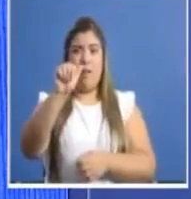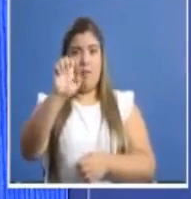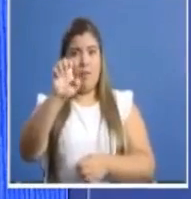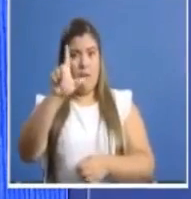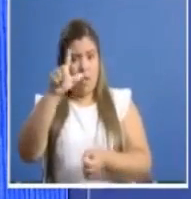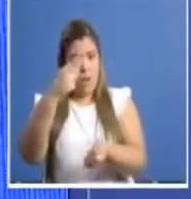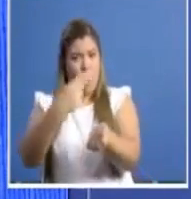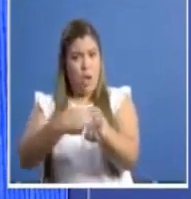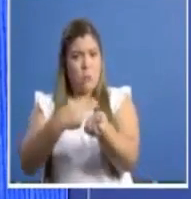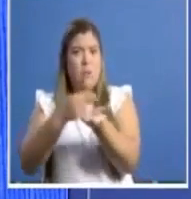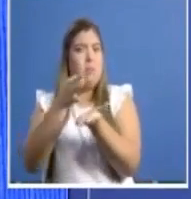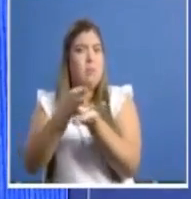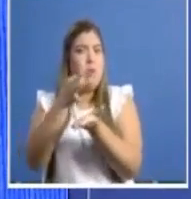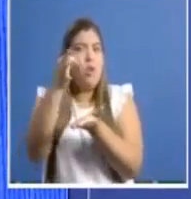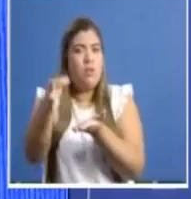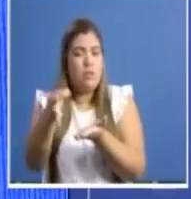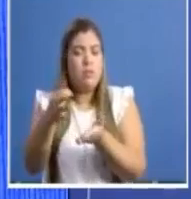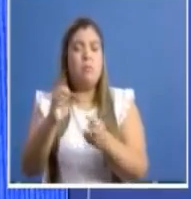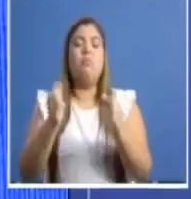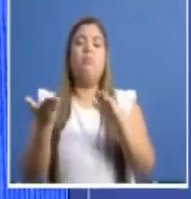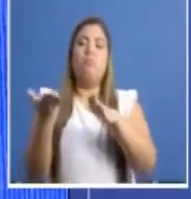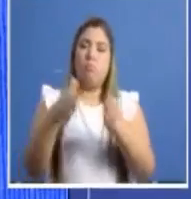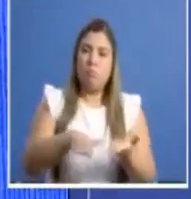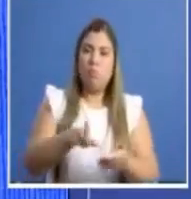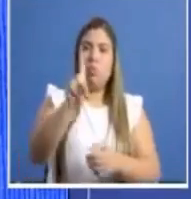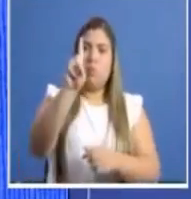de carácter metabólico.